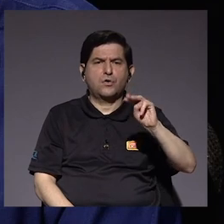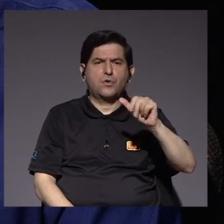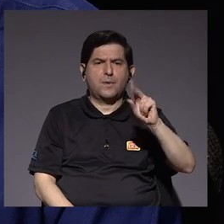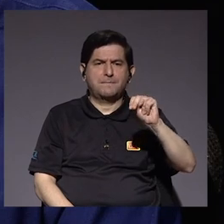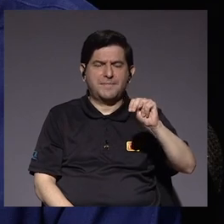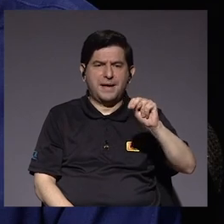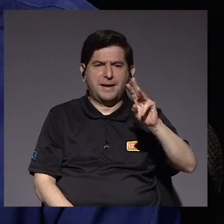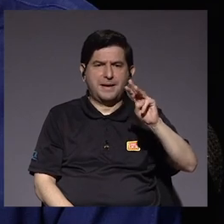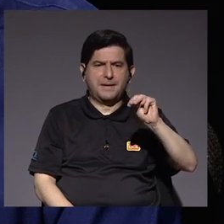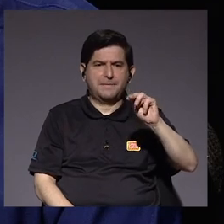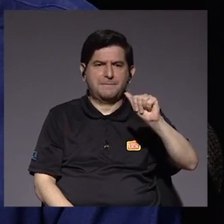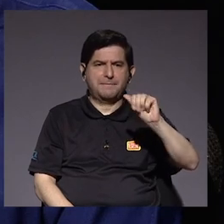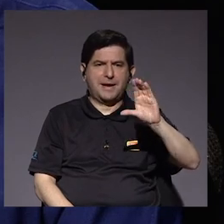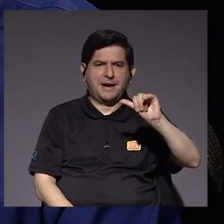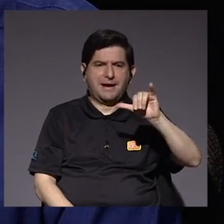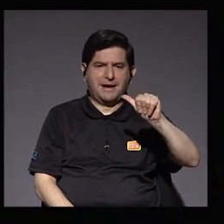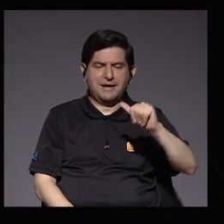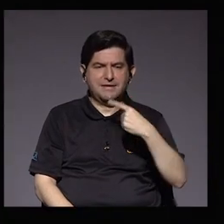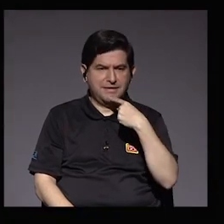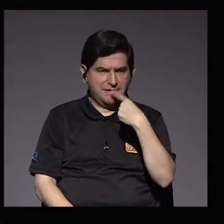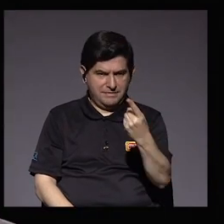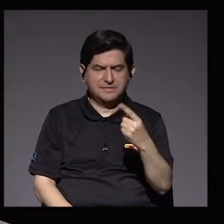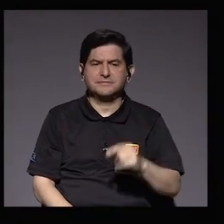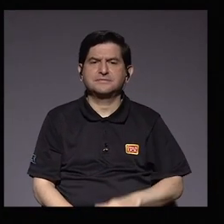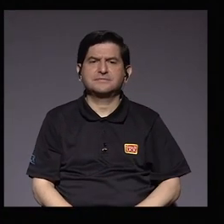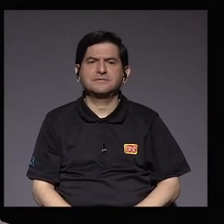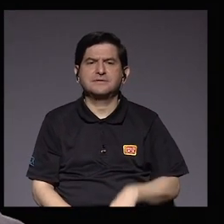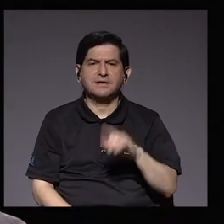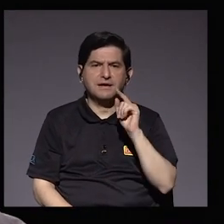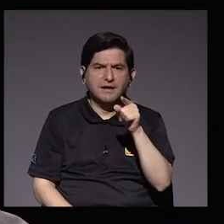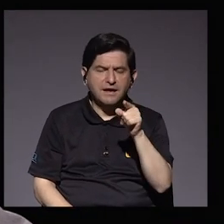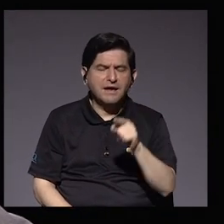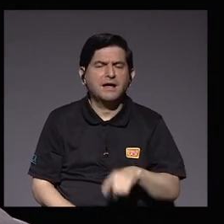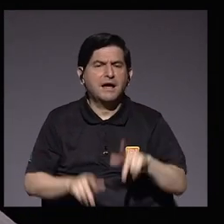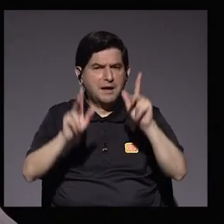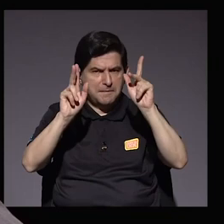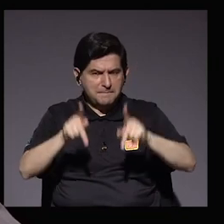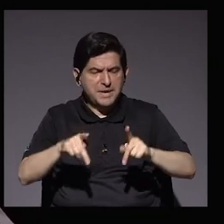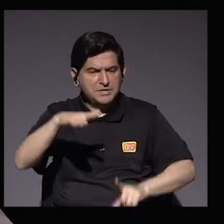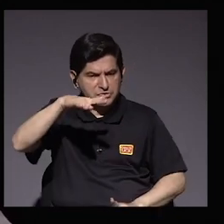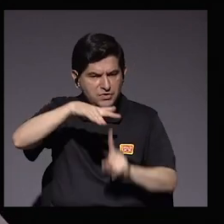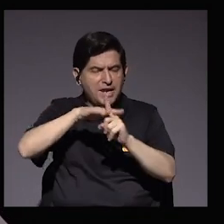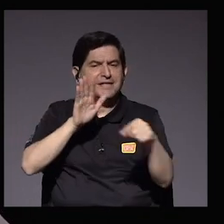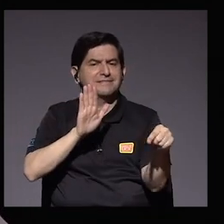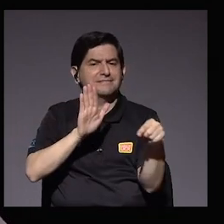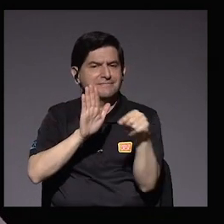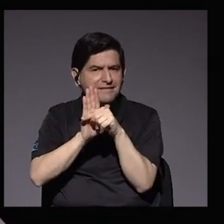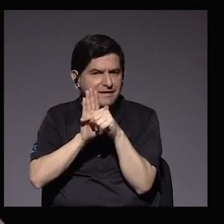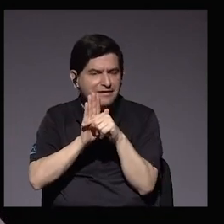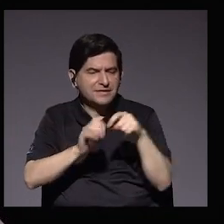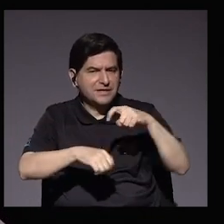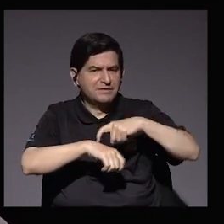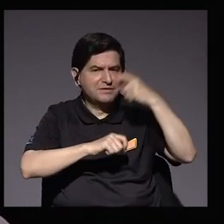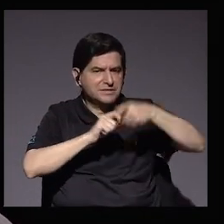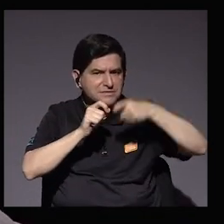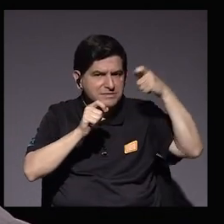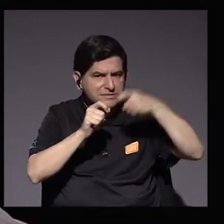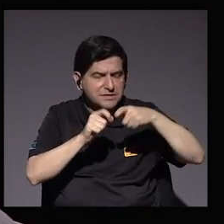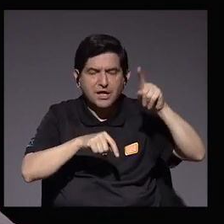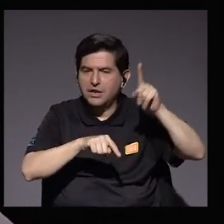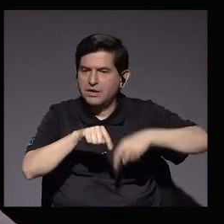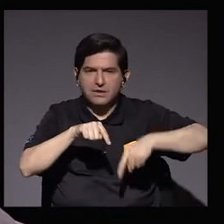explicación exhaustiva que básicamente relataba de que las personas que aparecieron negativas en un momento determinado